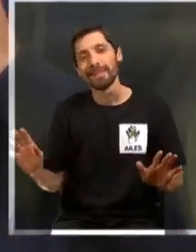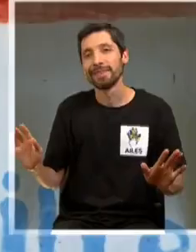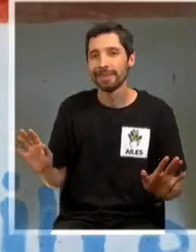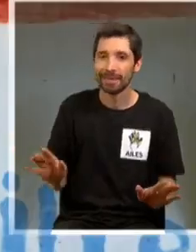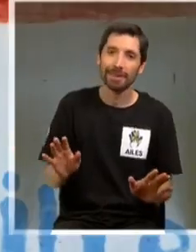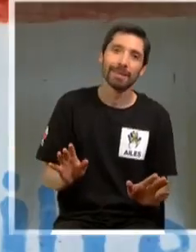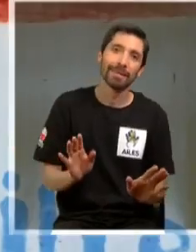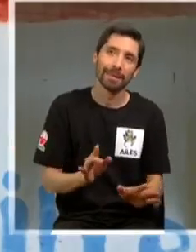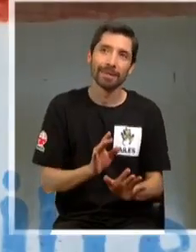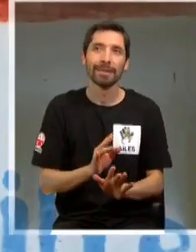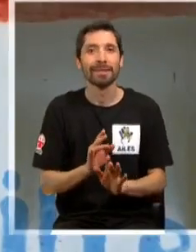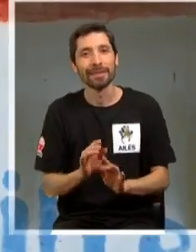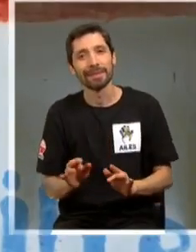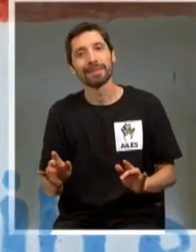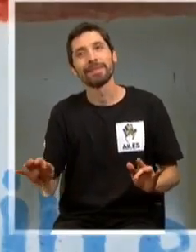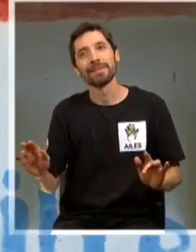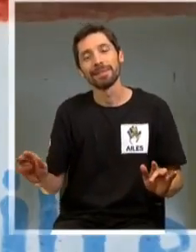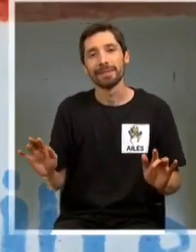¡Gracias! ¡Gracias! ¡Gracias!